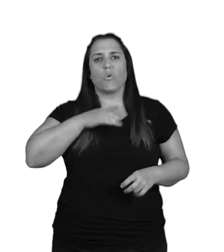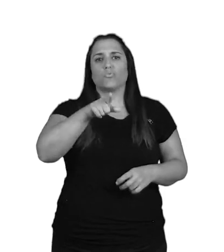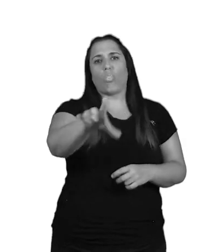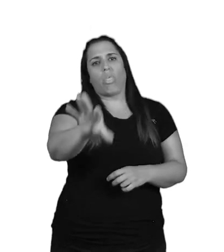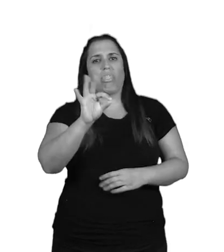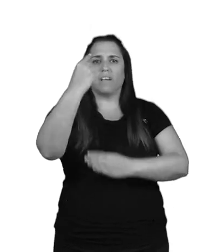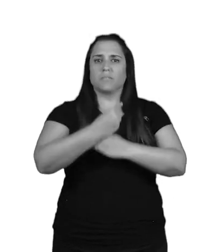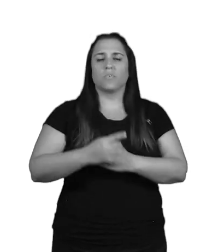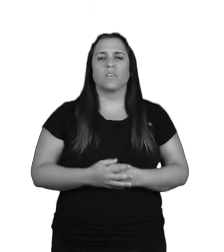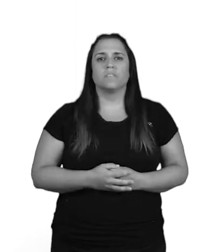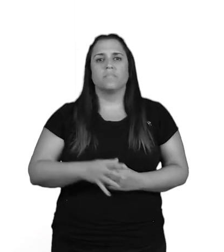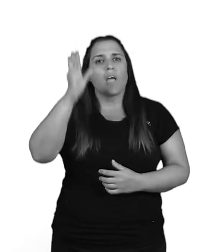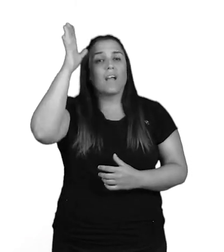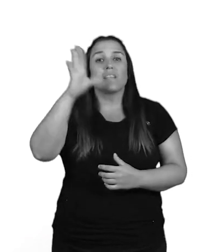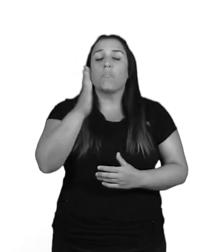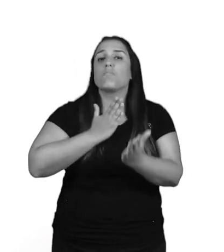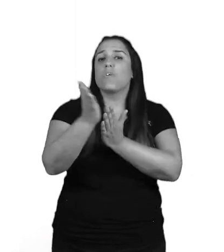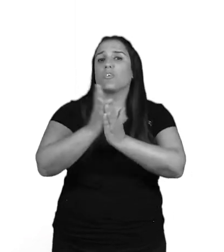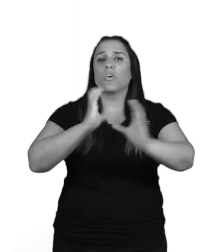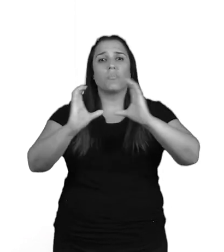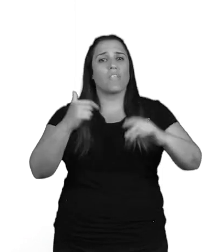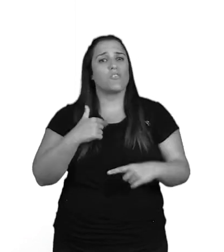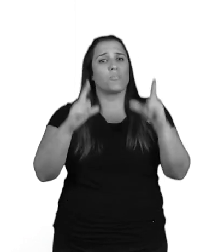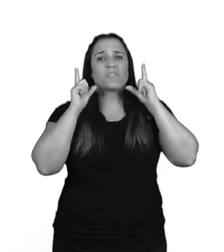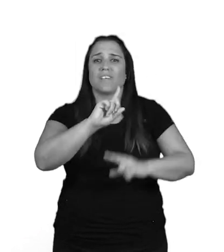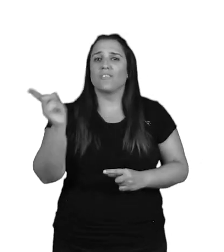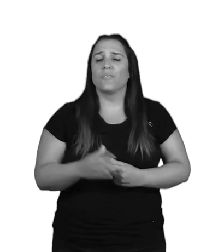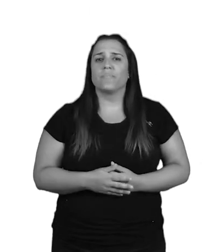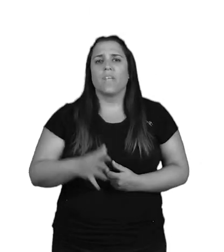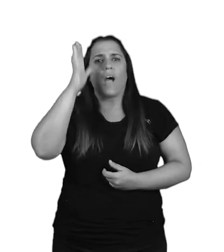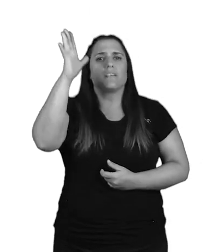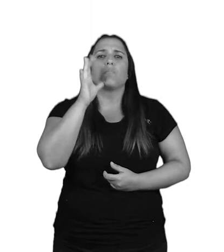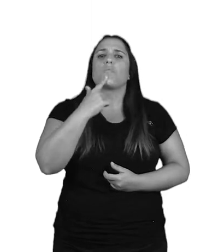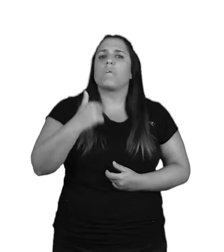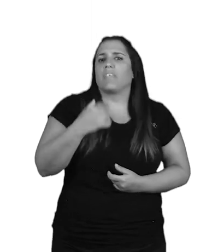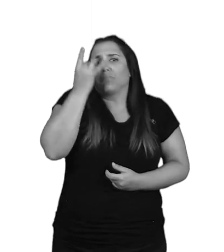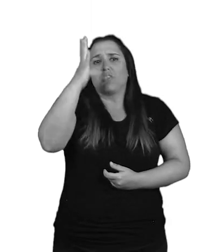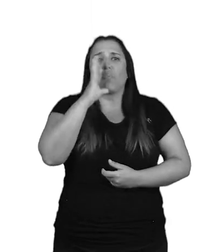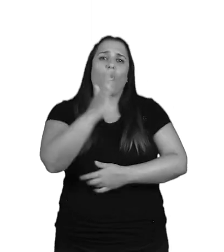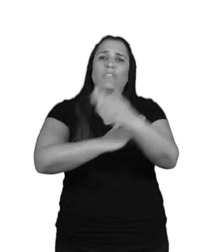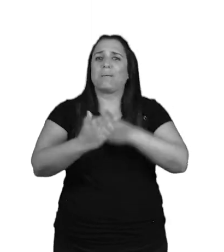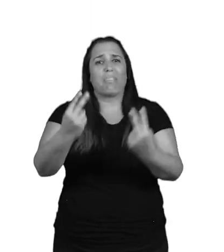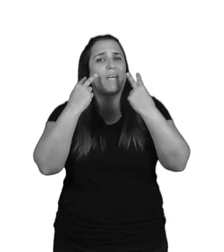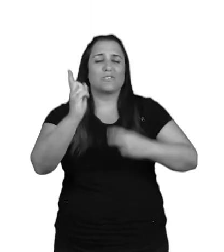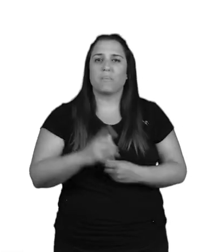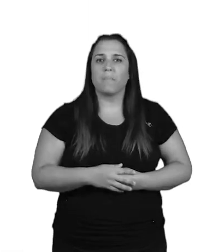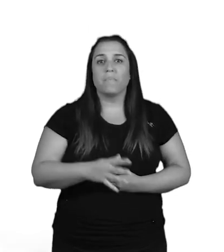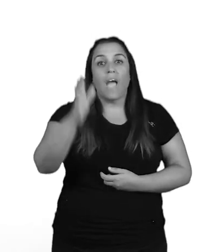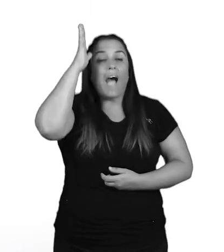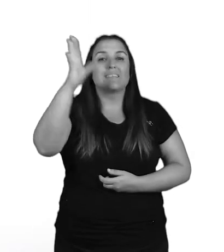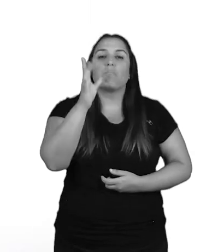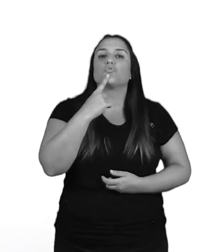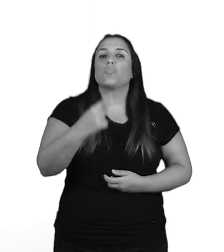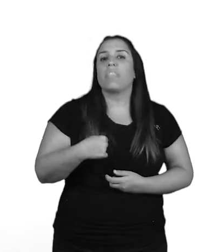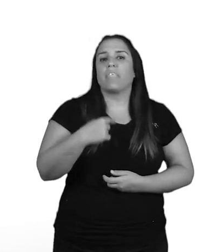Harta de que decidas por mí. Harta de no salir en los medios de comunicación. Harta de que me digas que tengo cuento porque mi discapacidad no se ve.